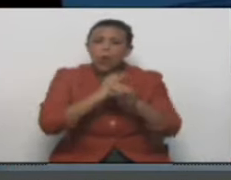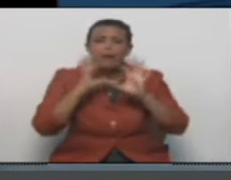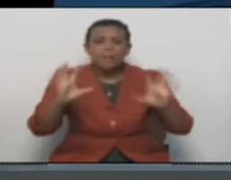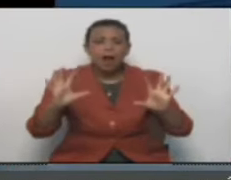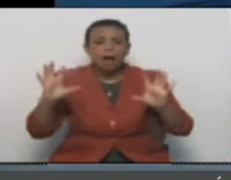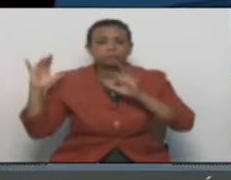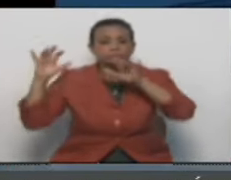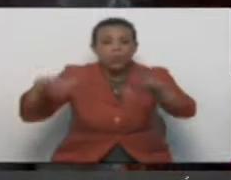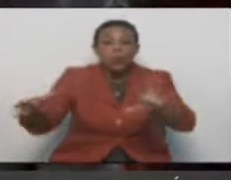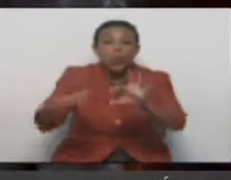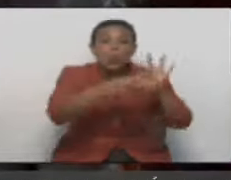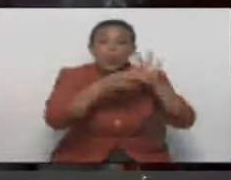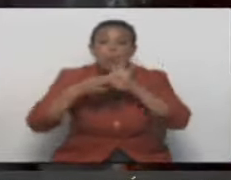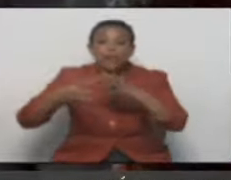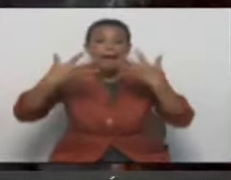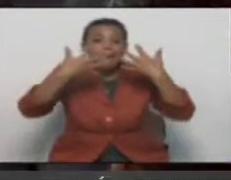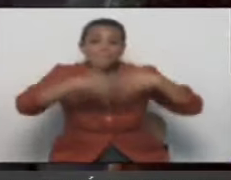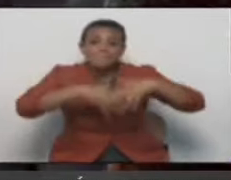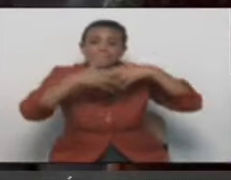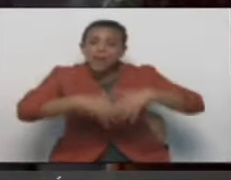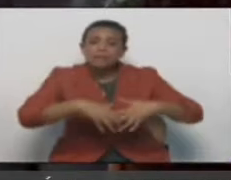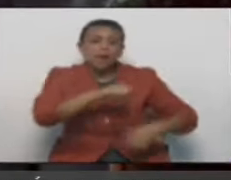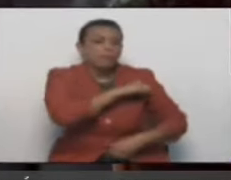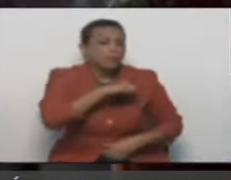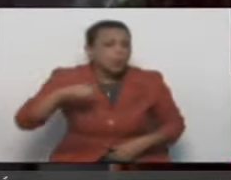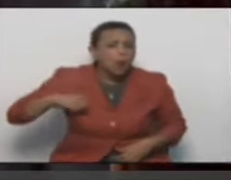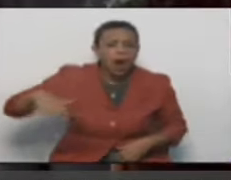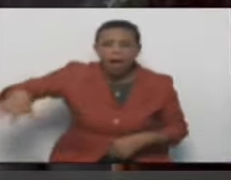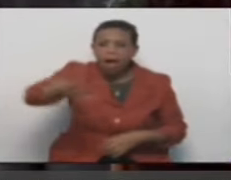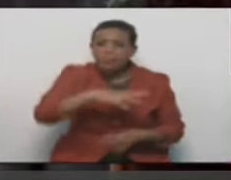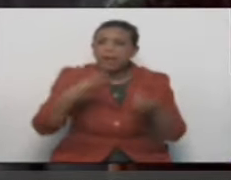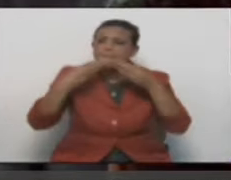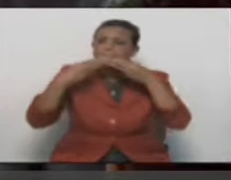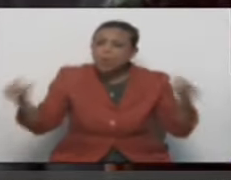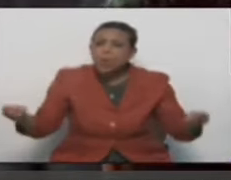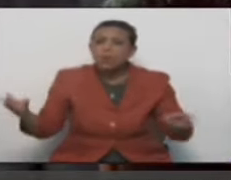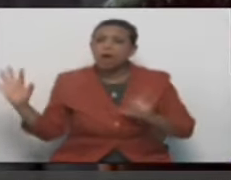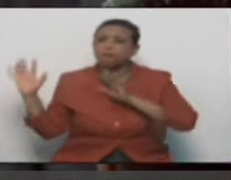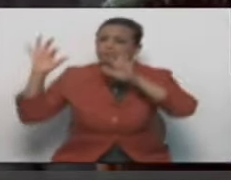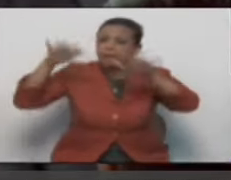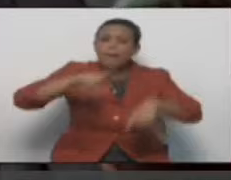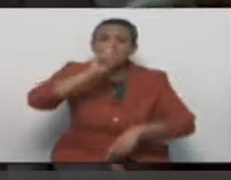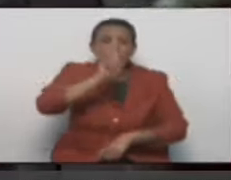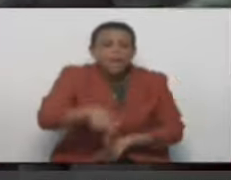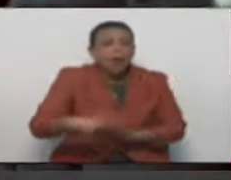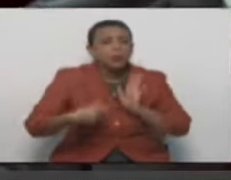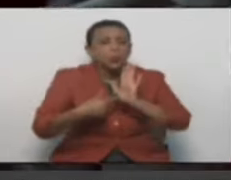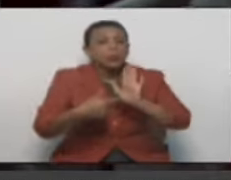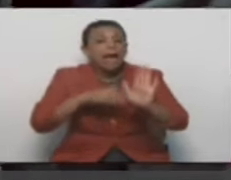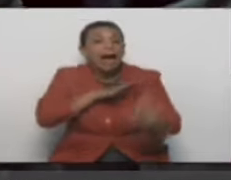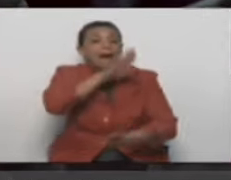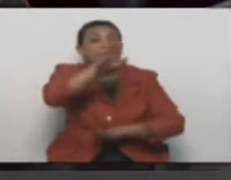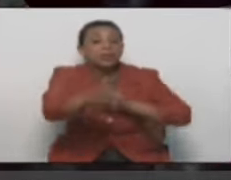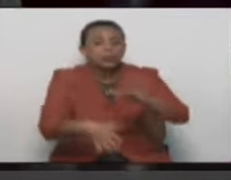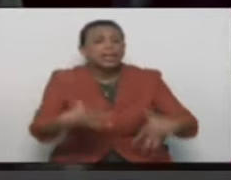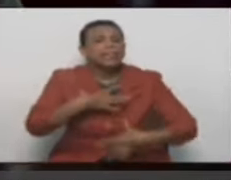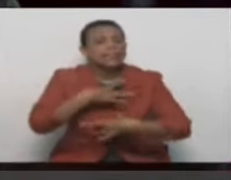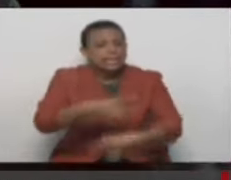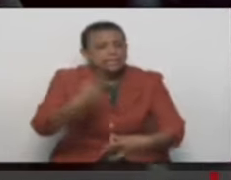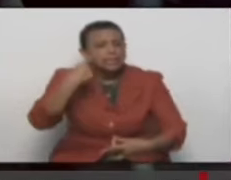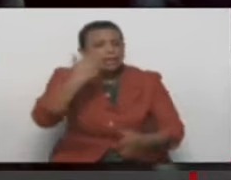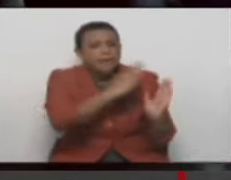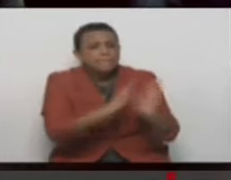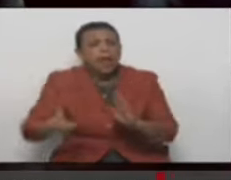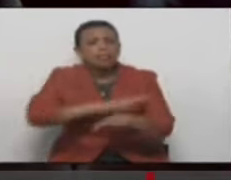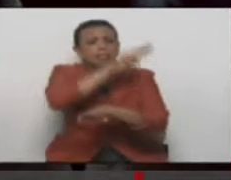hizo fue unir a la industria de las telecomunicaciones en Venezuela avanzando bien interesante lo que es el plan